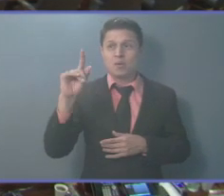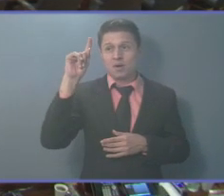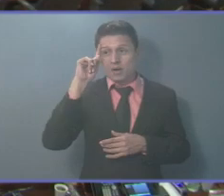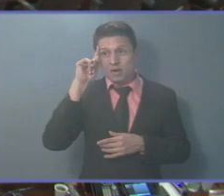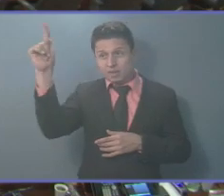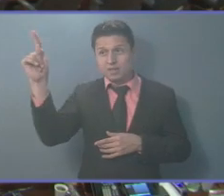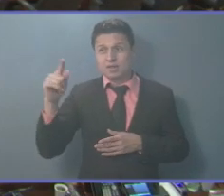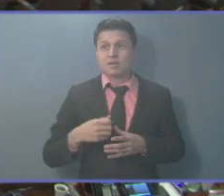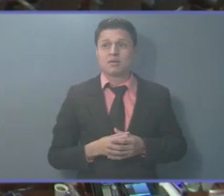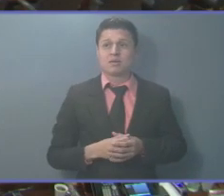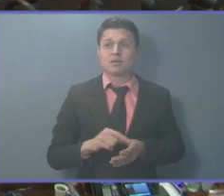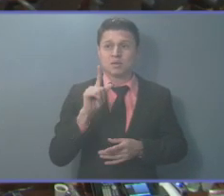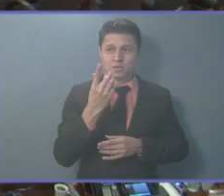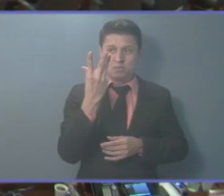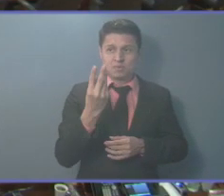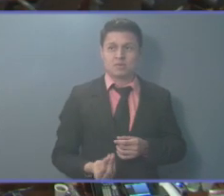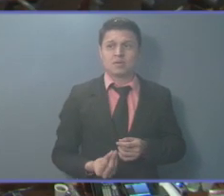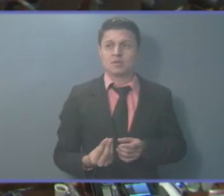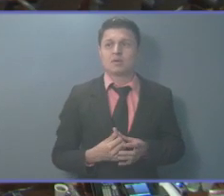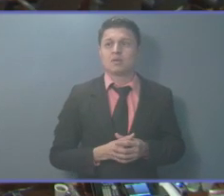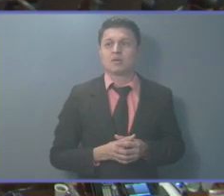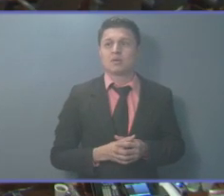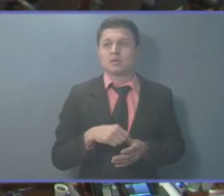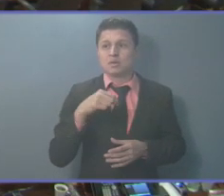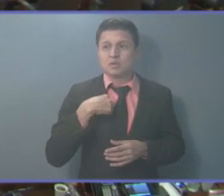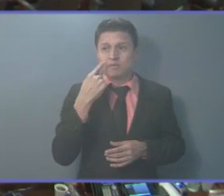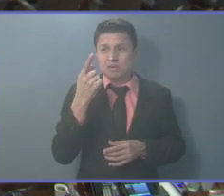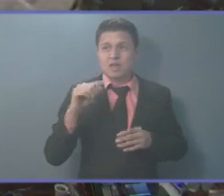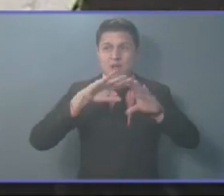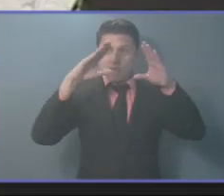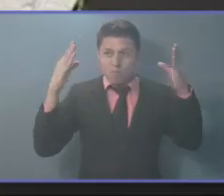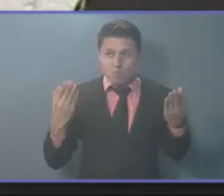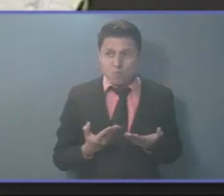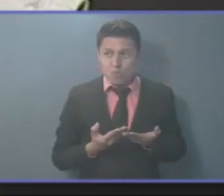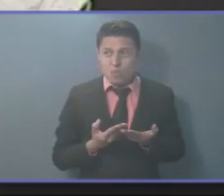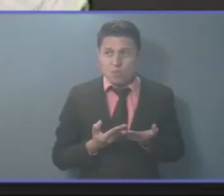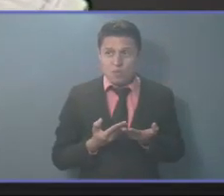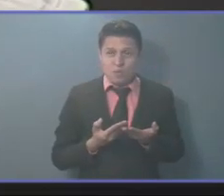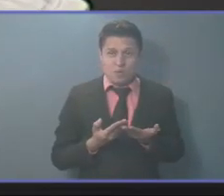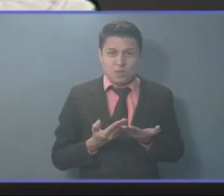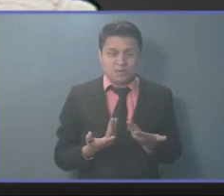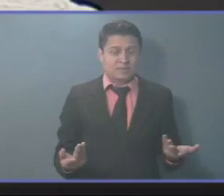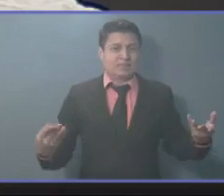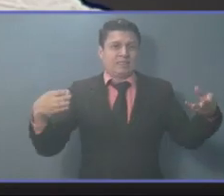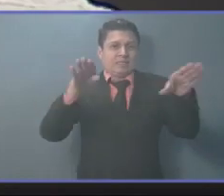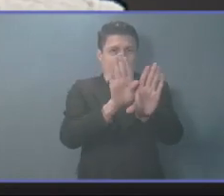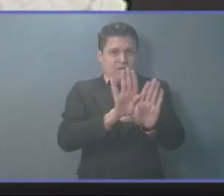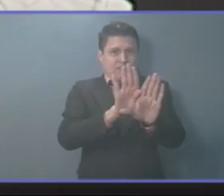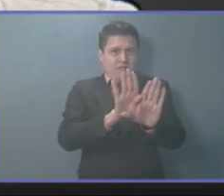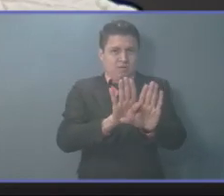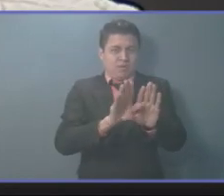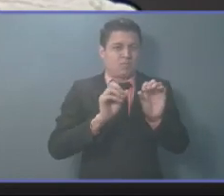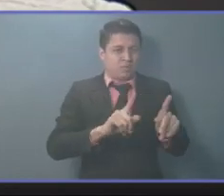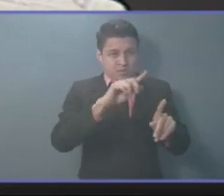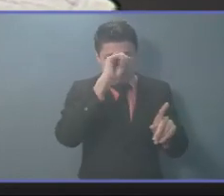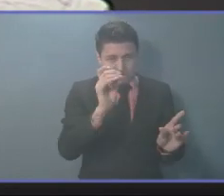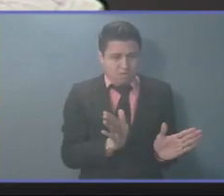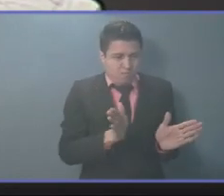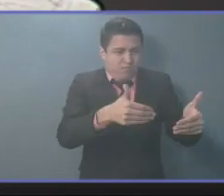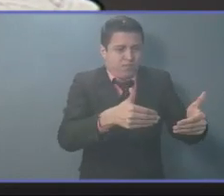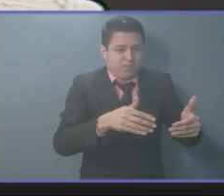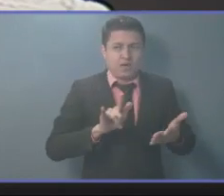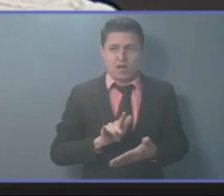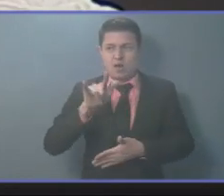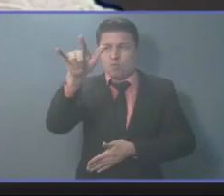que algún día vería el mundo entero cerrado, las fuentes de empleo, los aeropuertos,